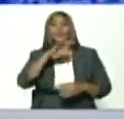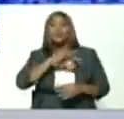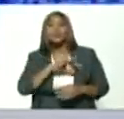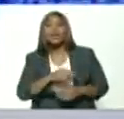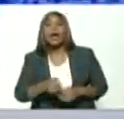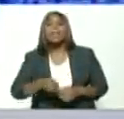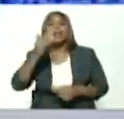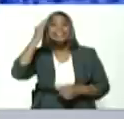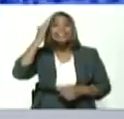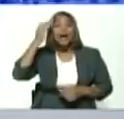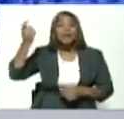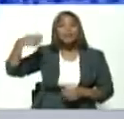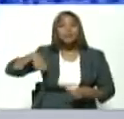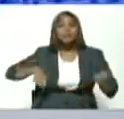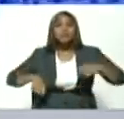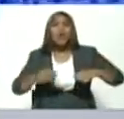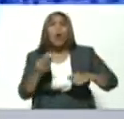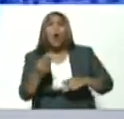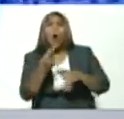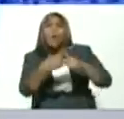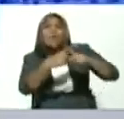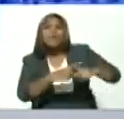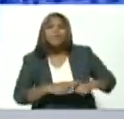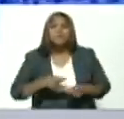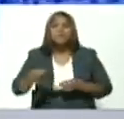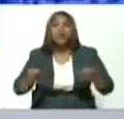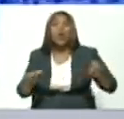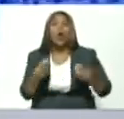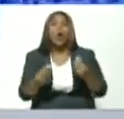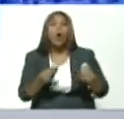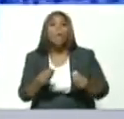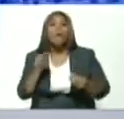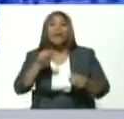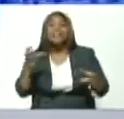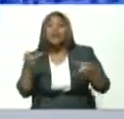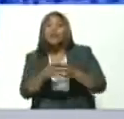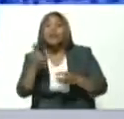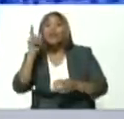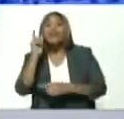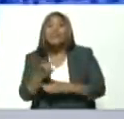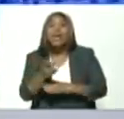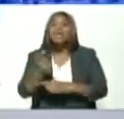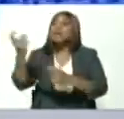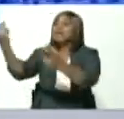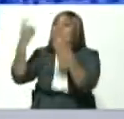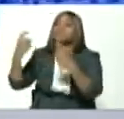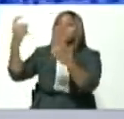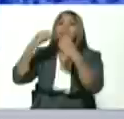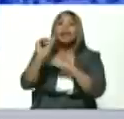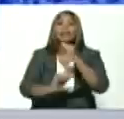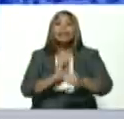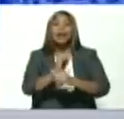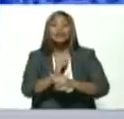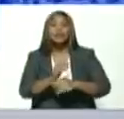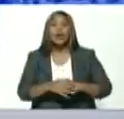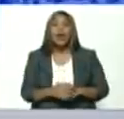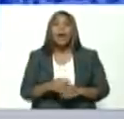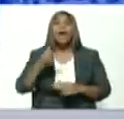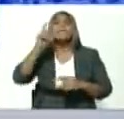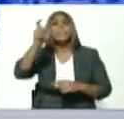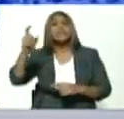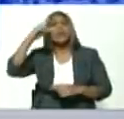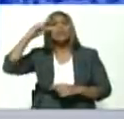ingresos, de distribución de ingresos. En ese equipo debemos buscar asesoría internacional con las